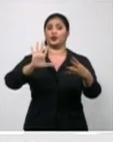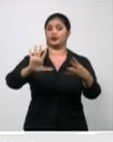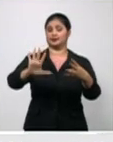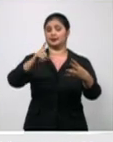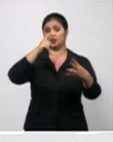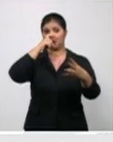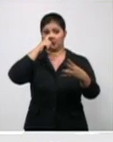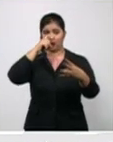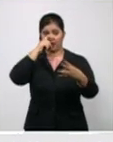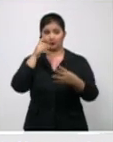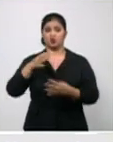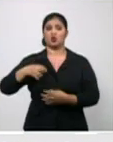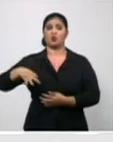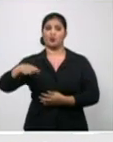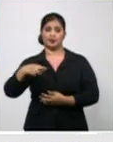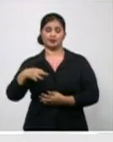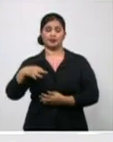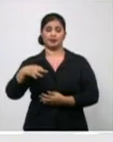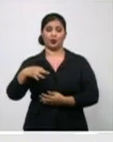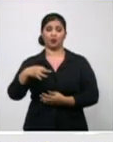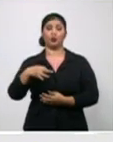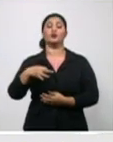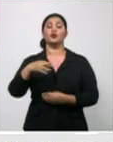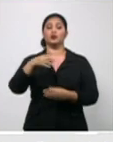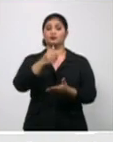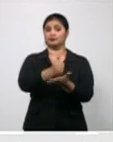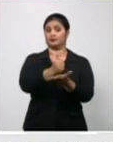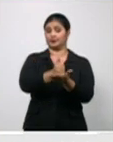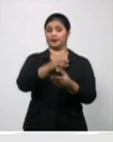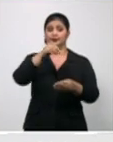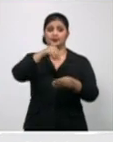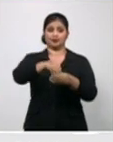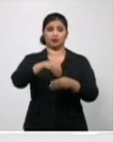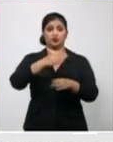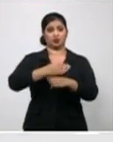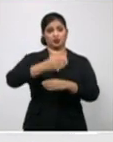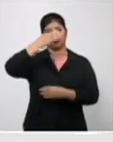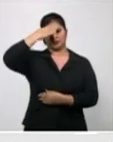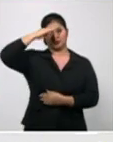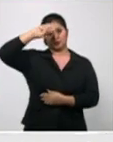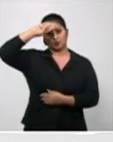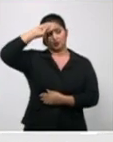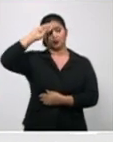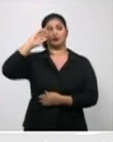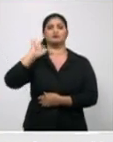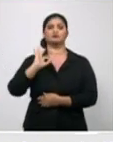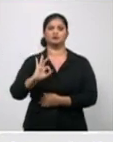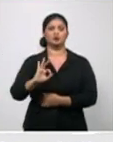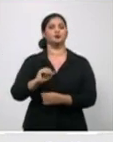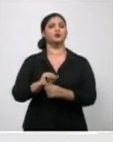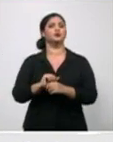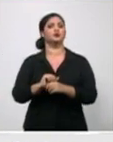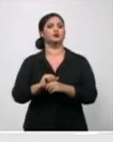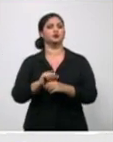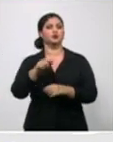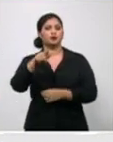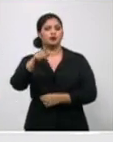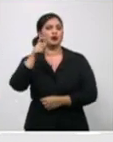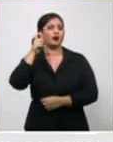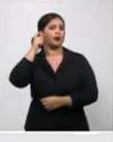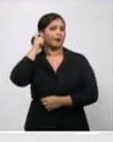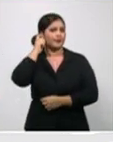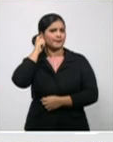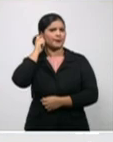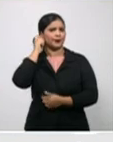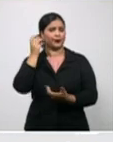municipio de Santiago de Cuba, en esta provincia, que como antecedente a lo que residía en una zona donde